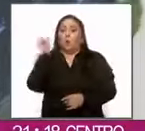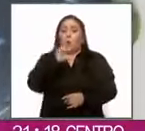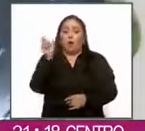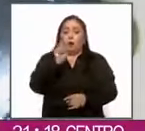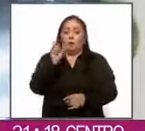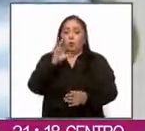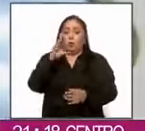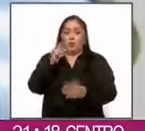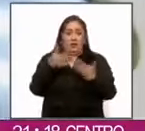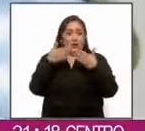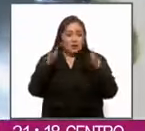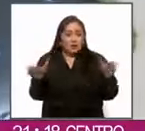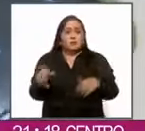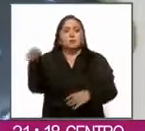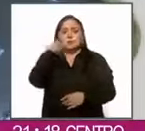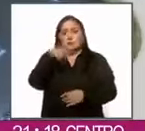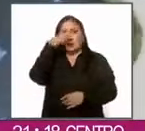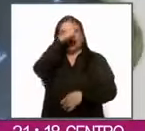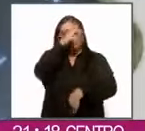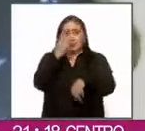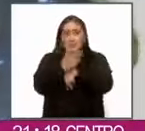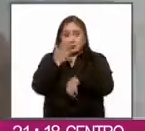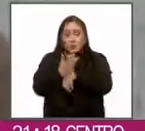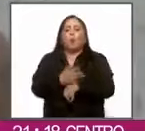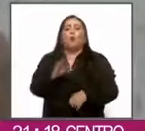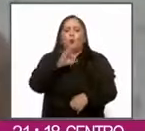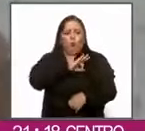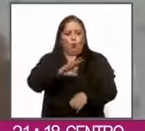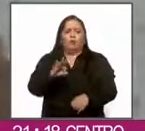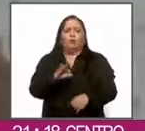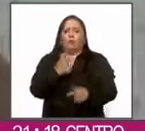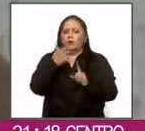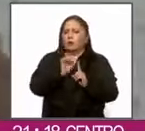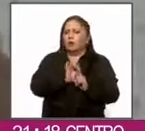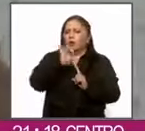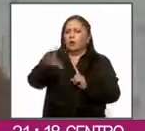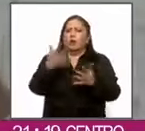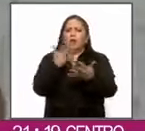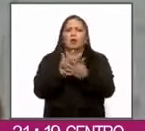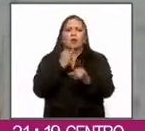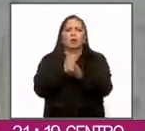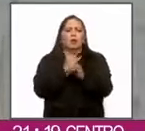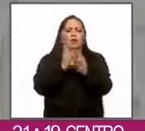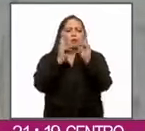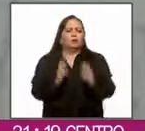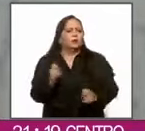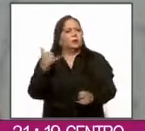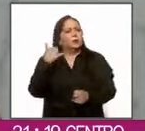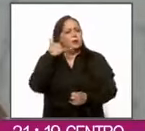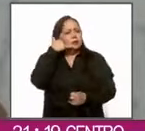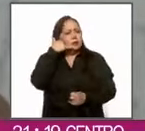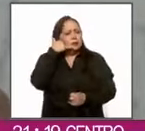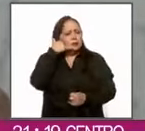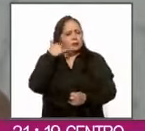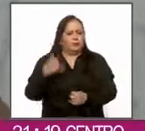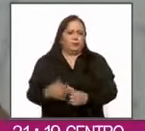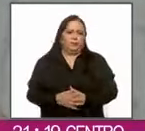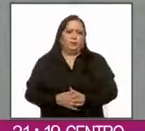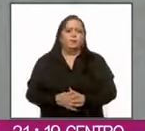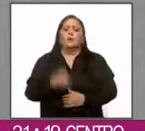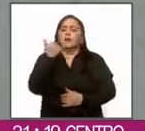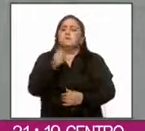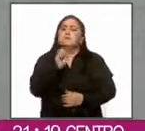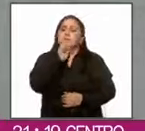aperturan la cuenta, los mexicanos en Estados Unidos pueden hacer transferencias electrónicas mediante la aplicación de la tarjeta.